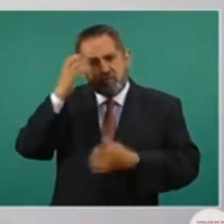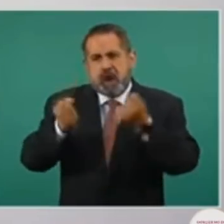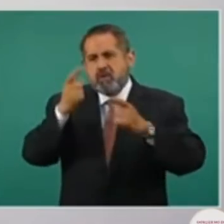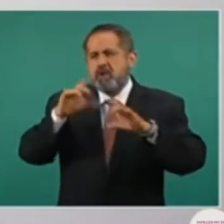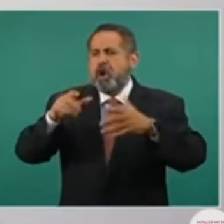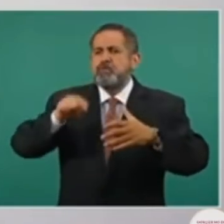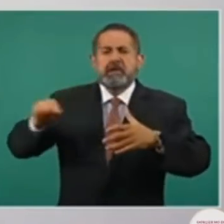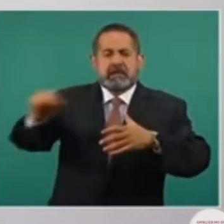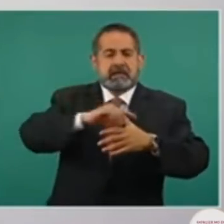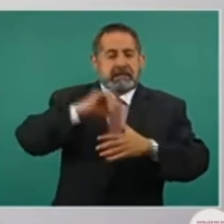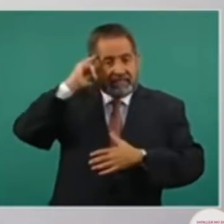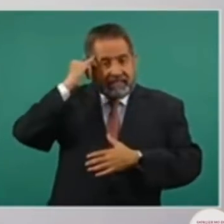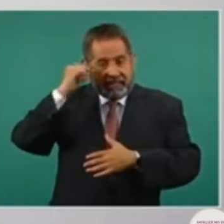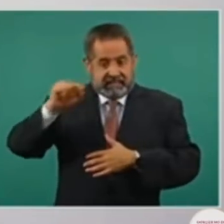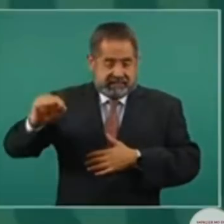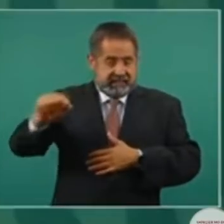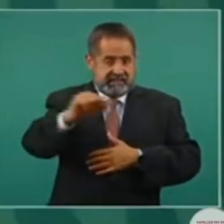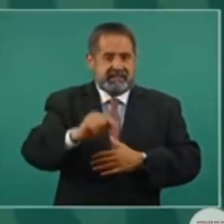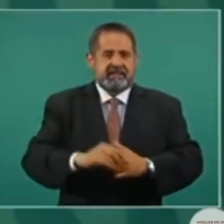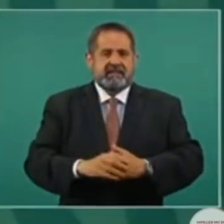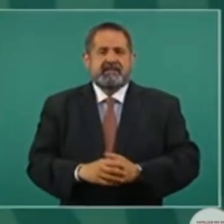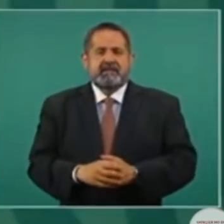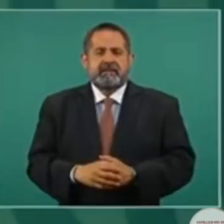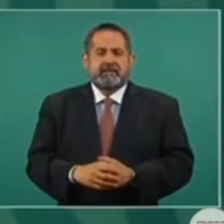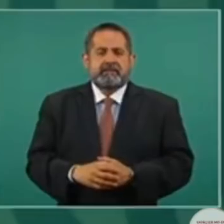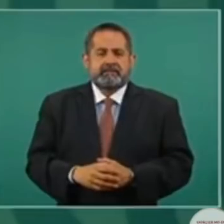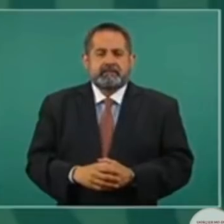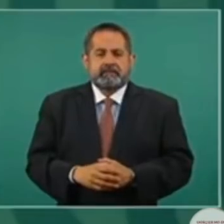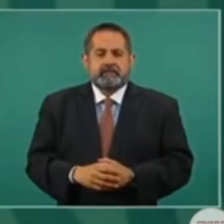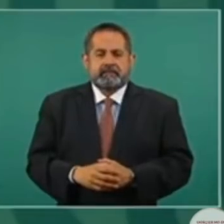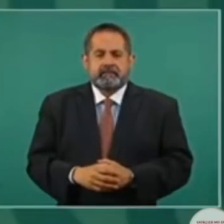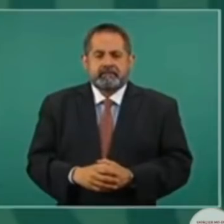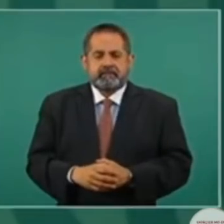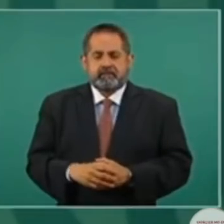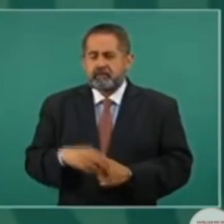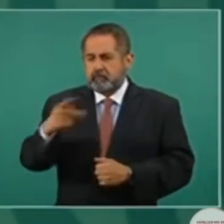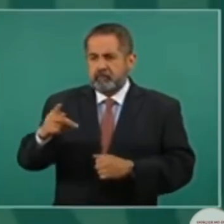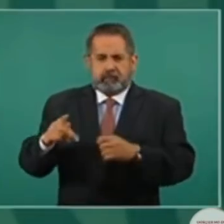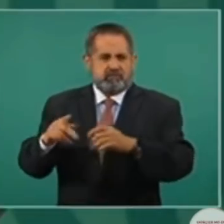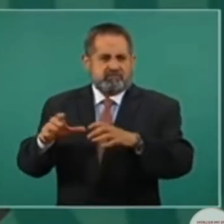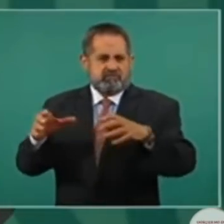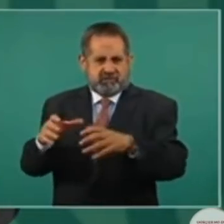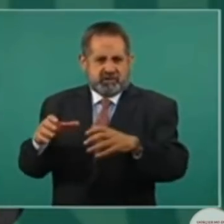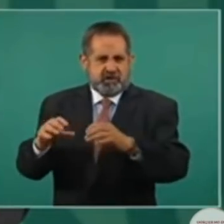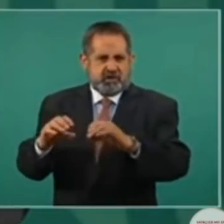indígenas en donde su organización social